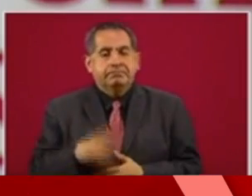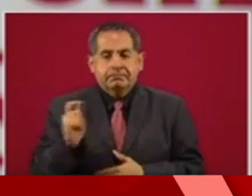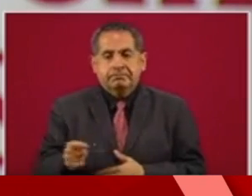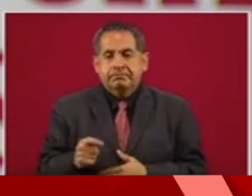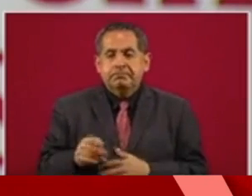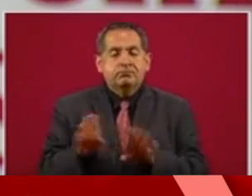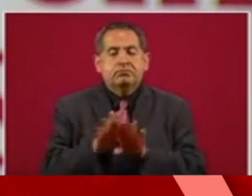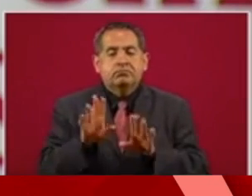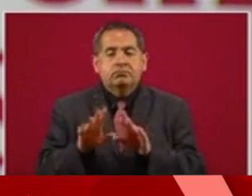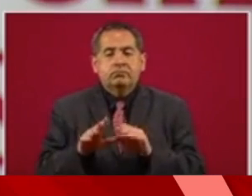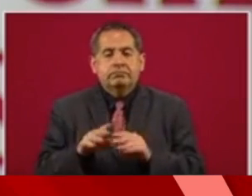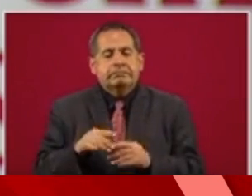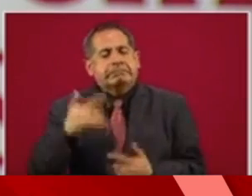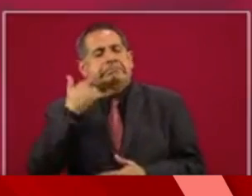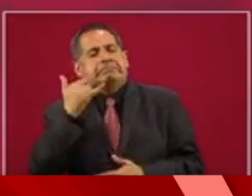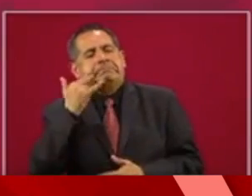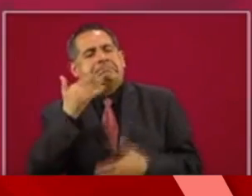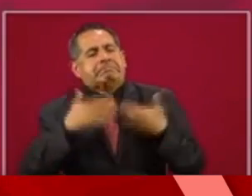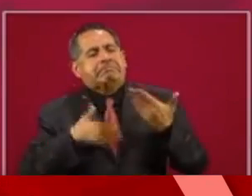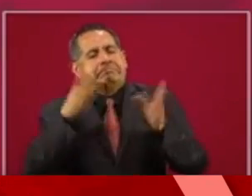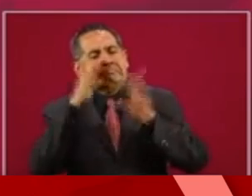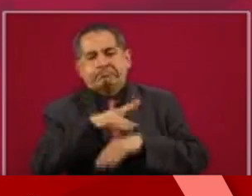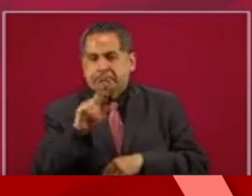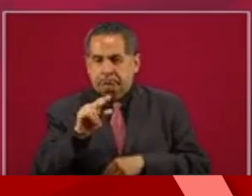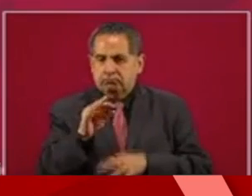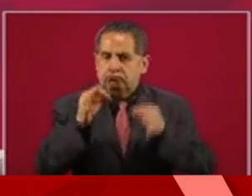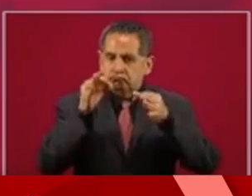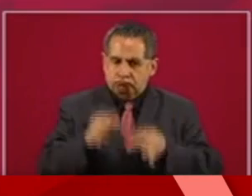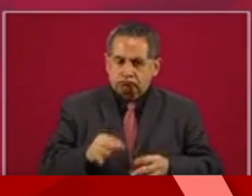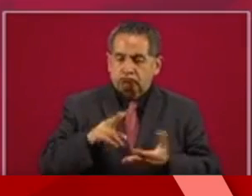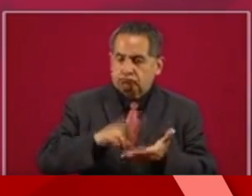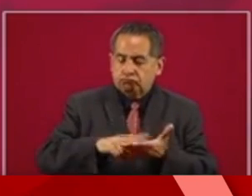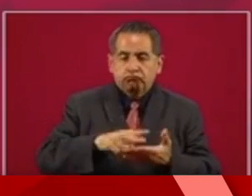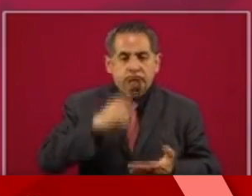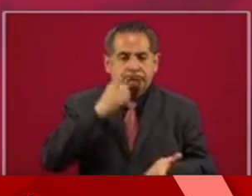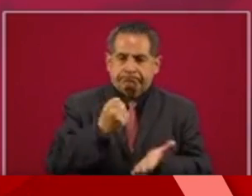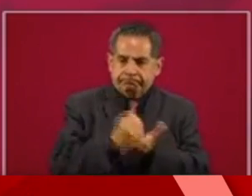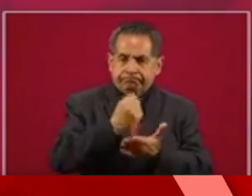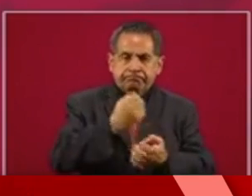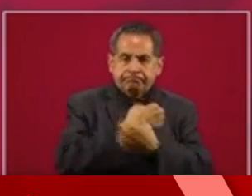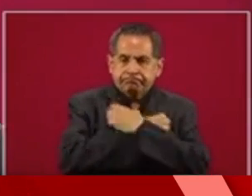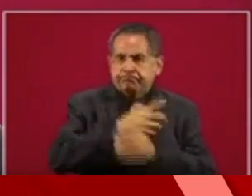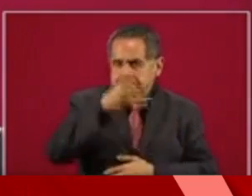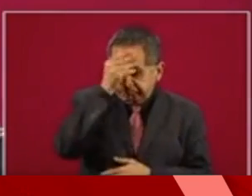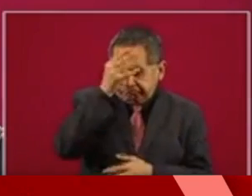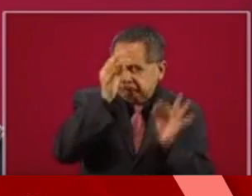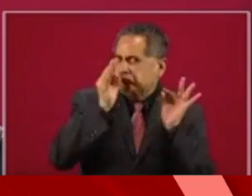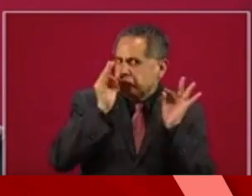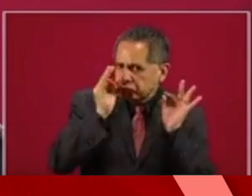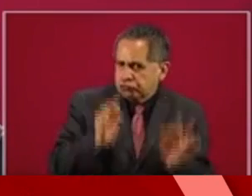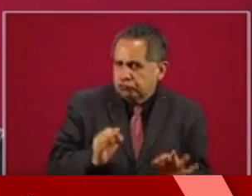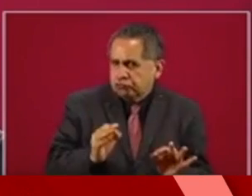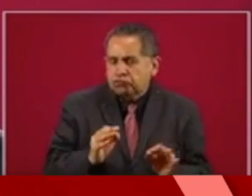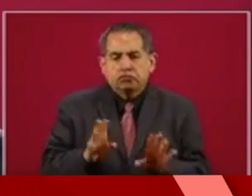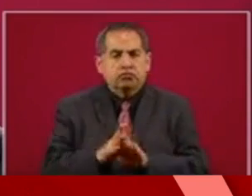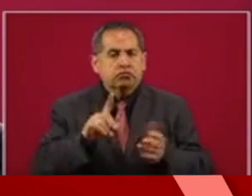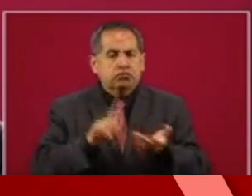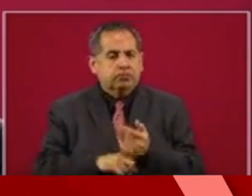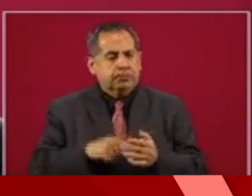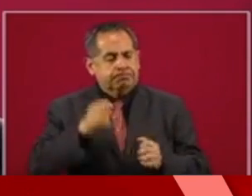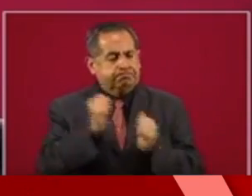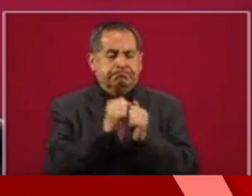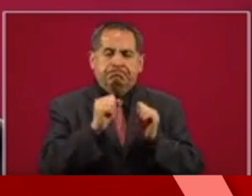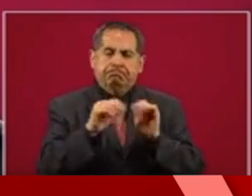transmisiones de entretenimiento, tendrán validez oficial, las clases tendrán valor